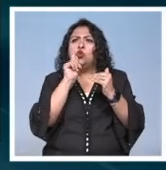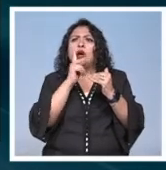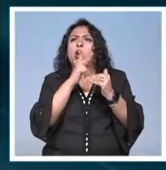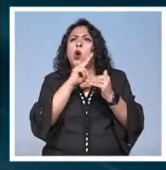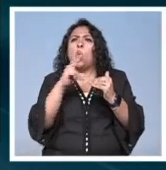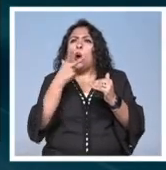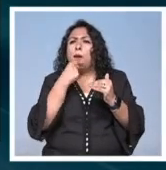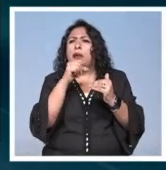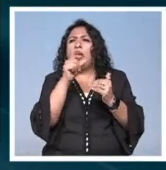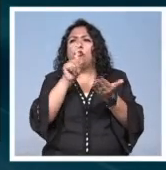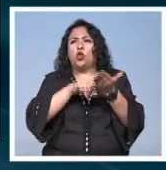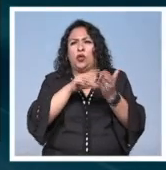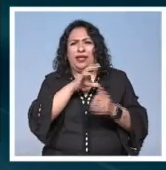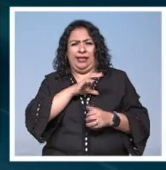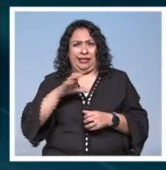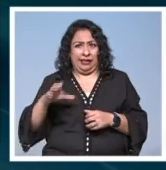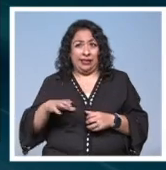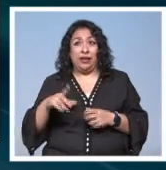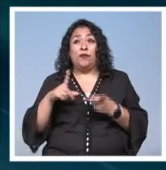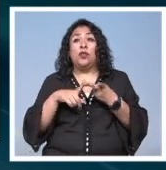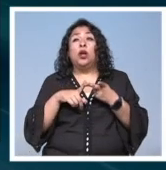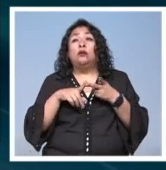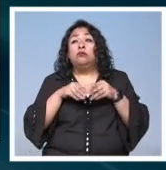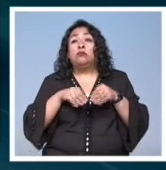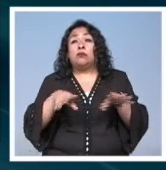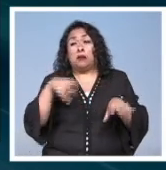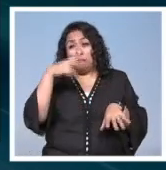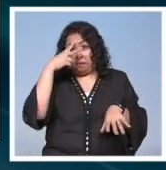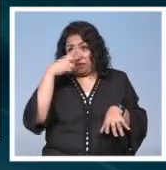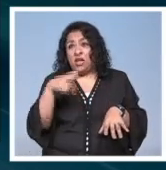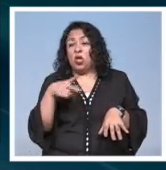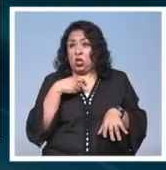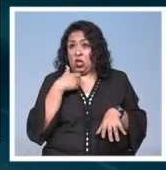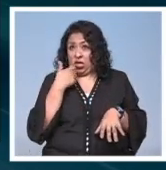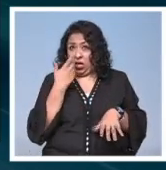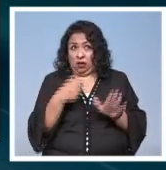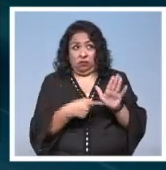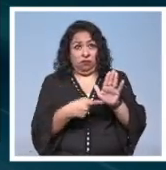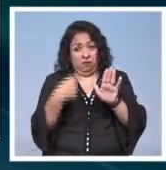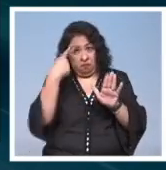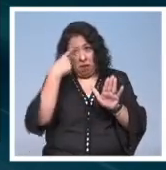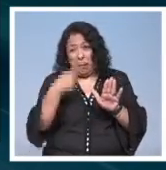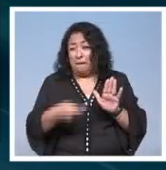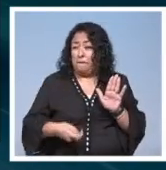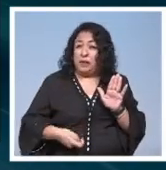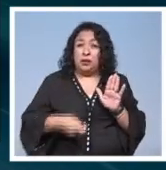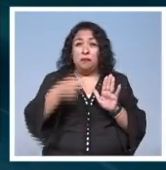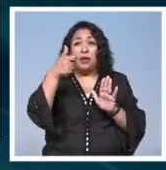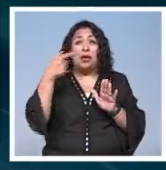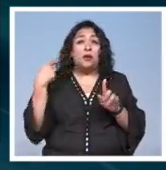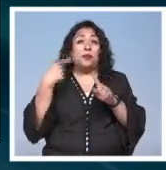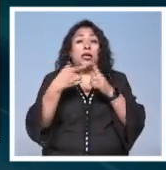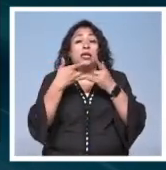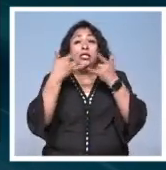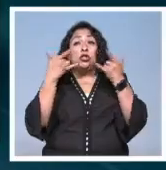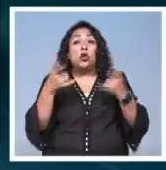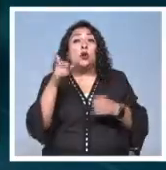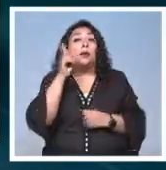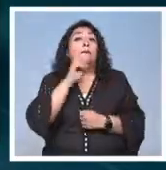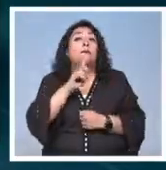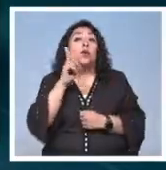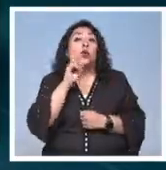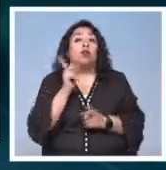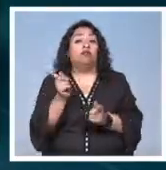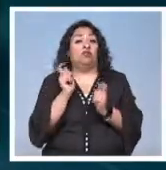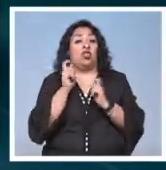en todas las candidaturas el viraje que México está dispuesto a dar para que por primera vez en su historia una mujer